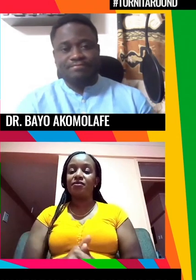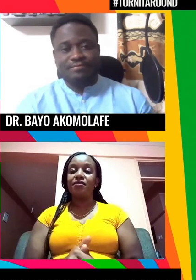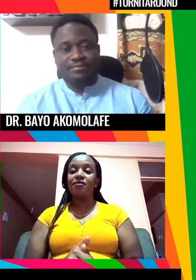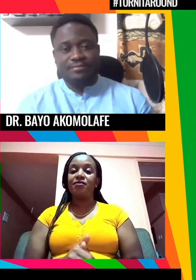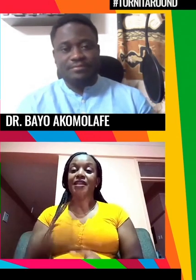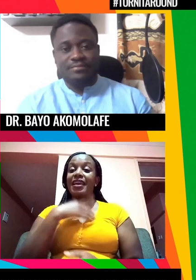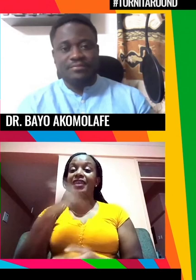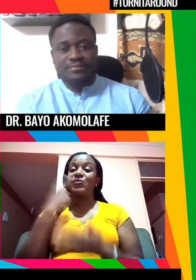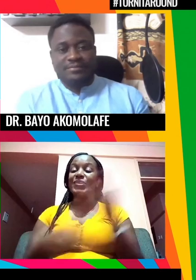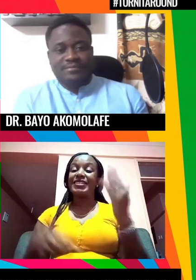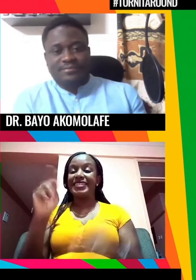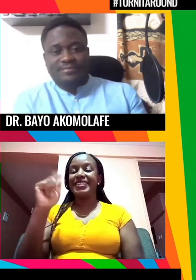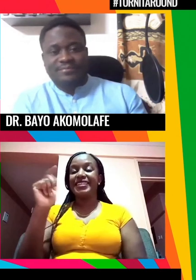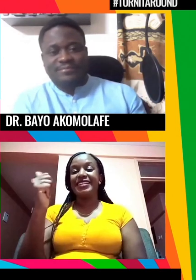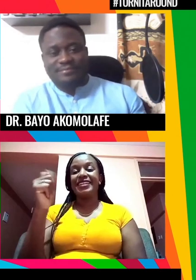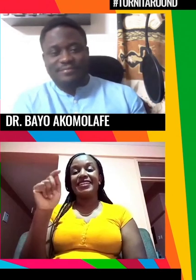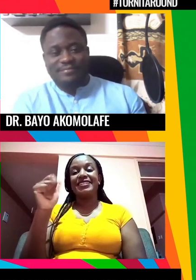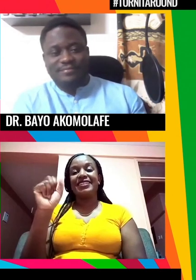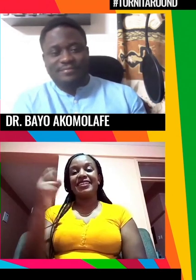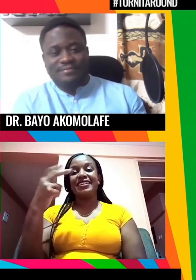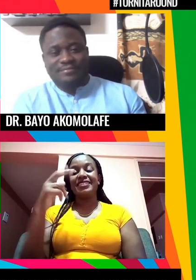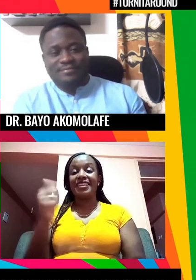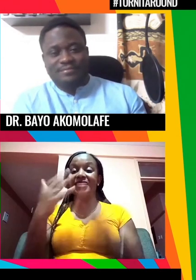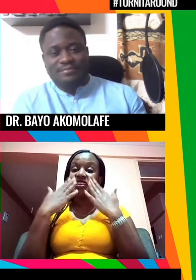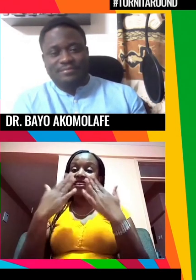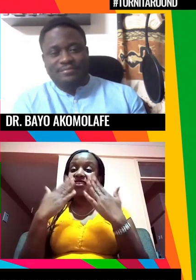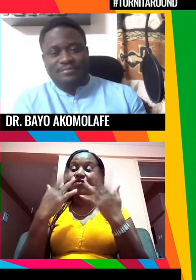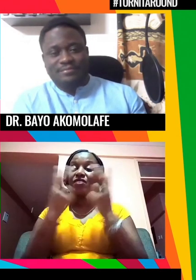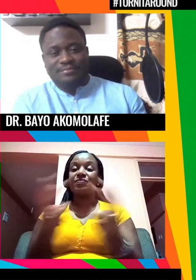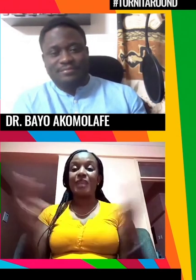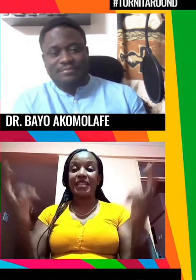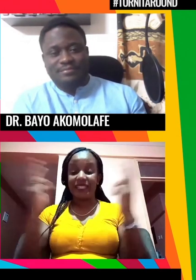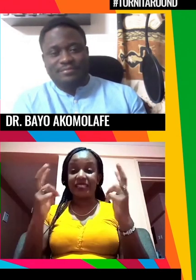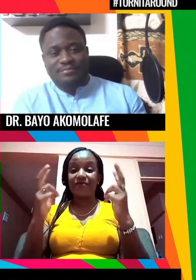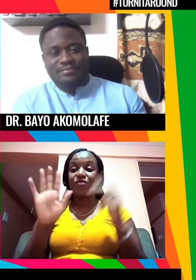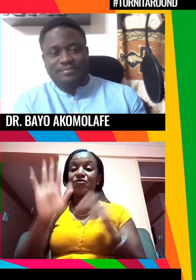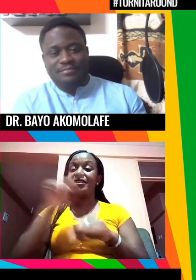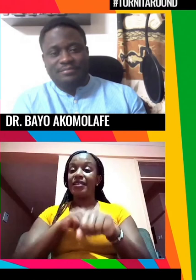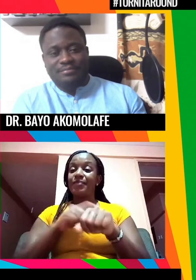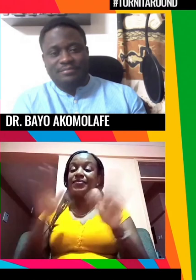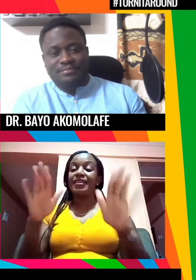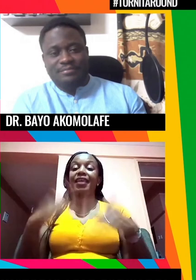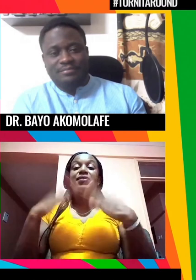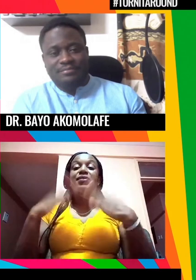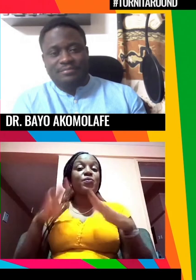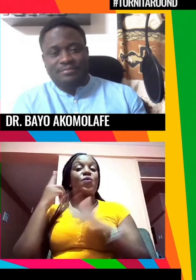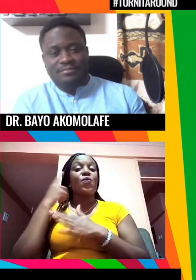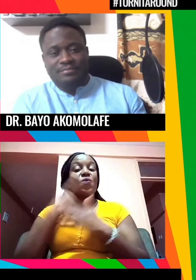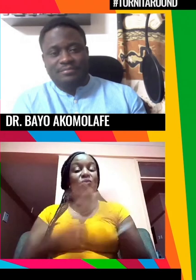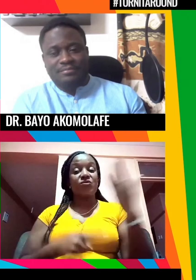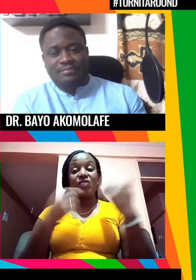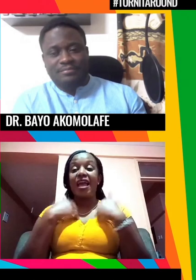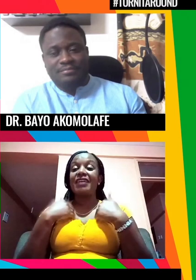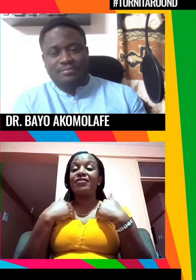creo que seguiremos escuchándote Natasha en otros foros y gracias por ayudarnos ha sido un placer escucharos